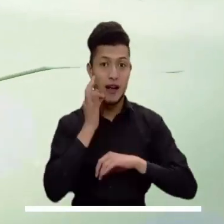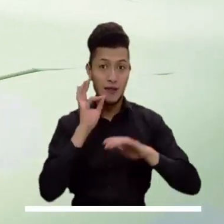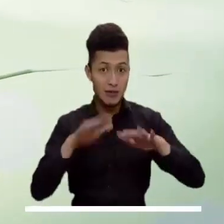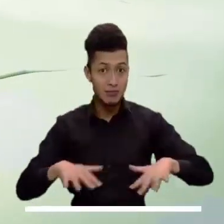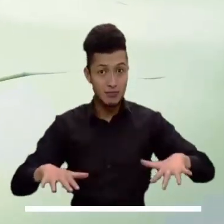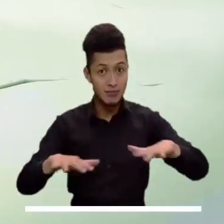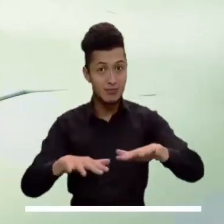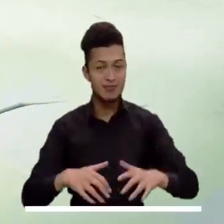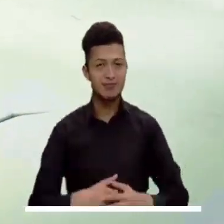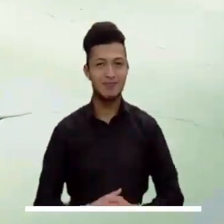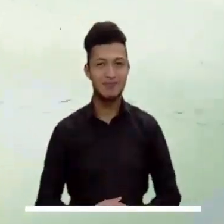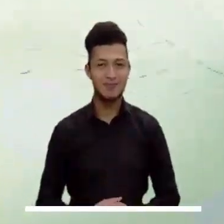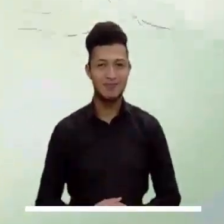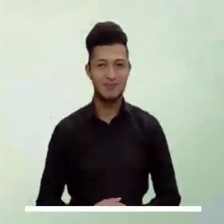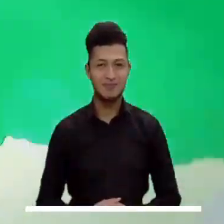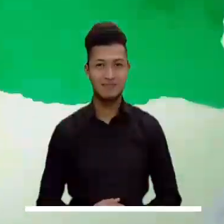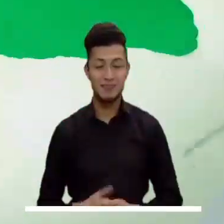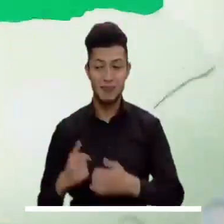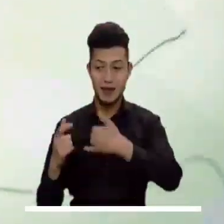Boyacá y Eje Cafetero.